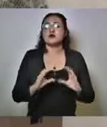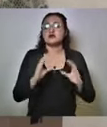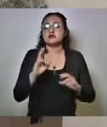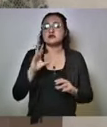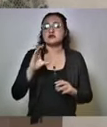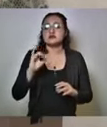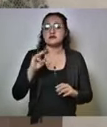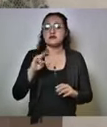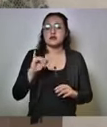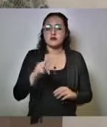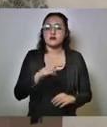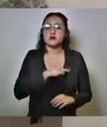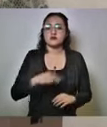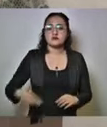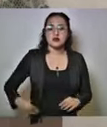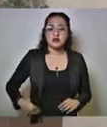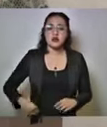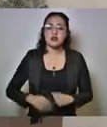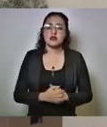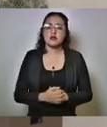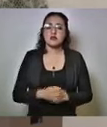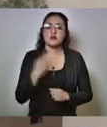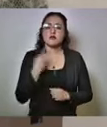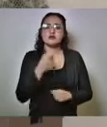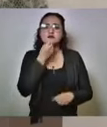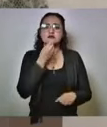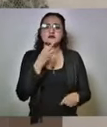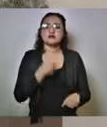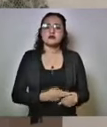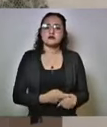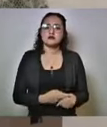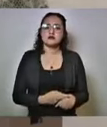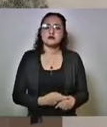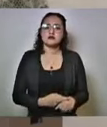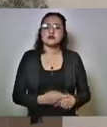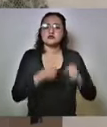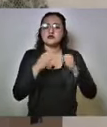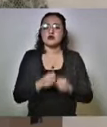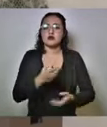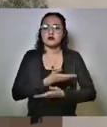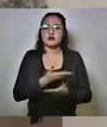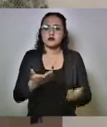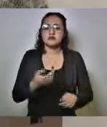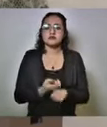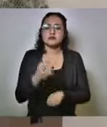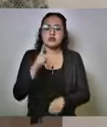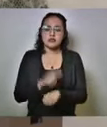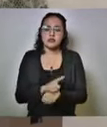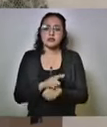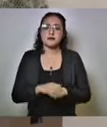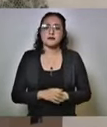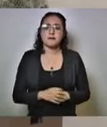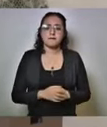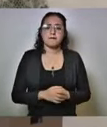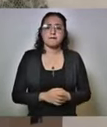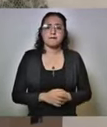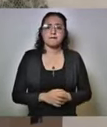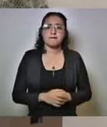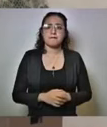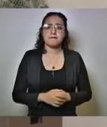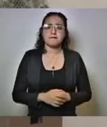civil municipales la propia secretaría de seguridad pública estatal las